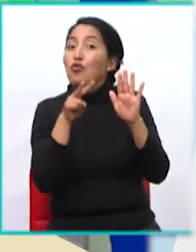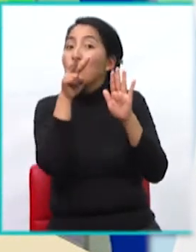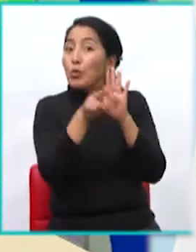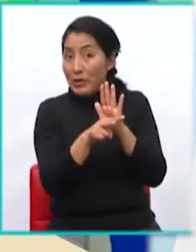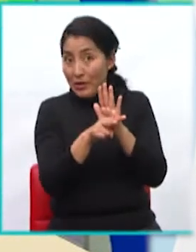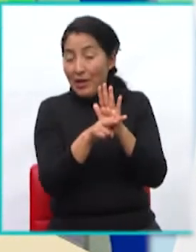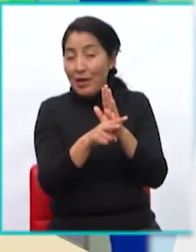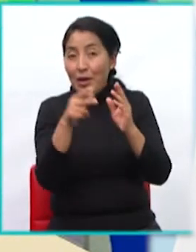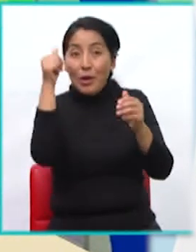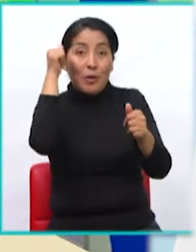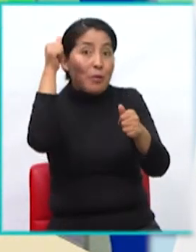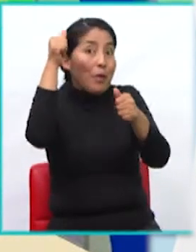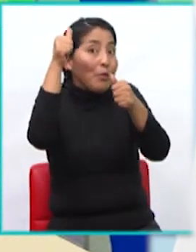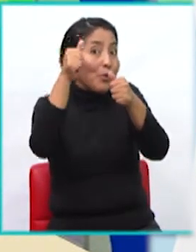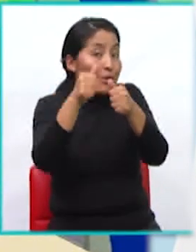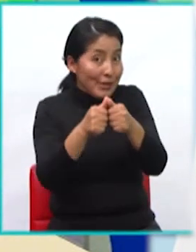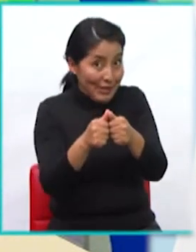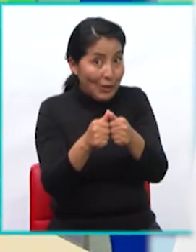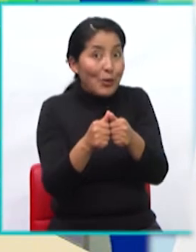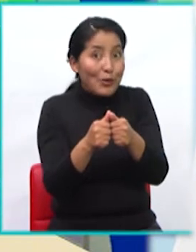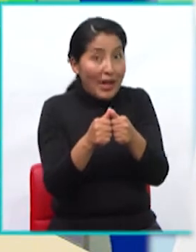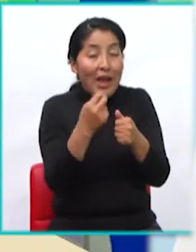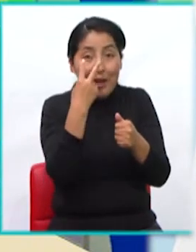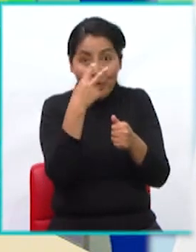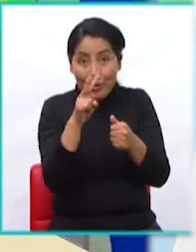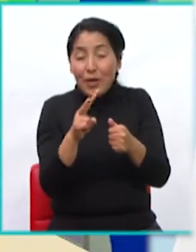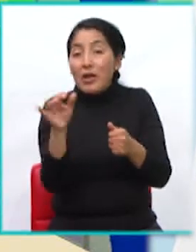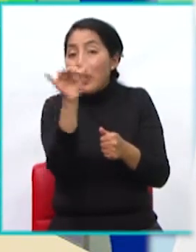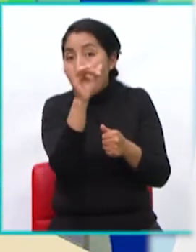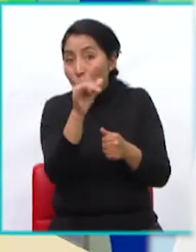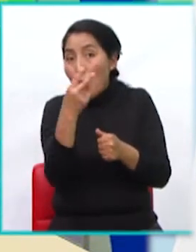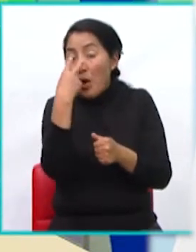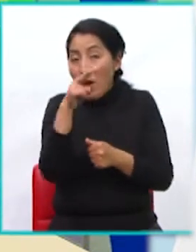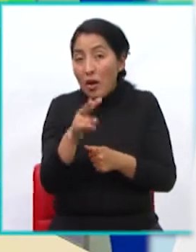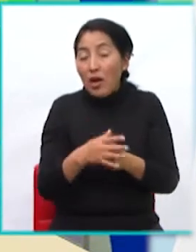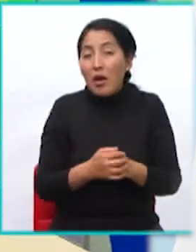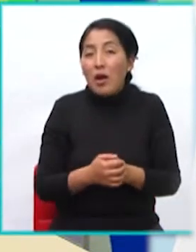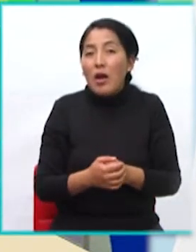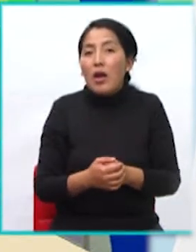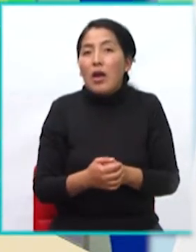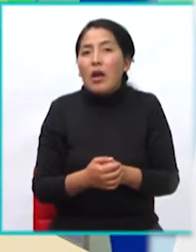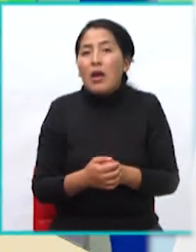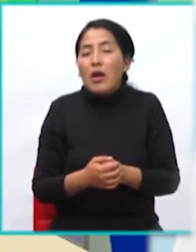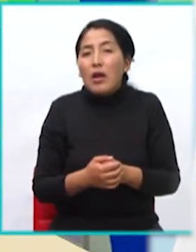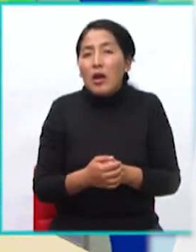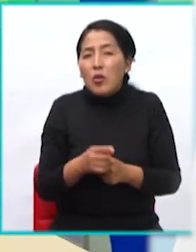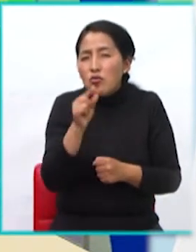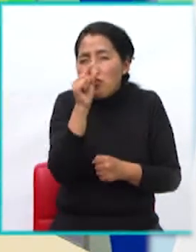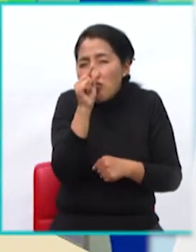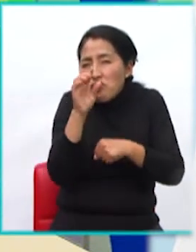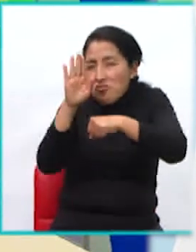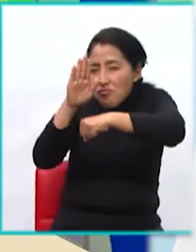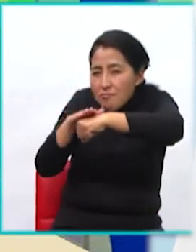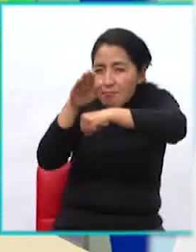todo esto que hemos dicho. Y vamos a ver, además, unas pequeñas recomendaciones para la higiene